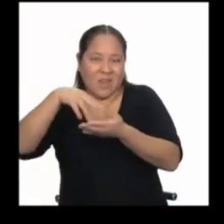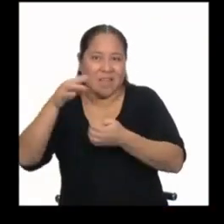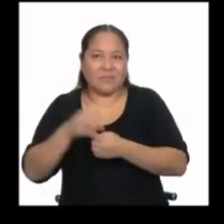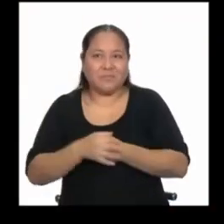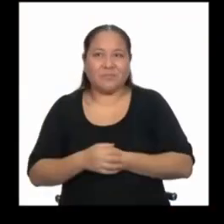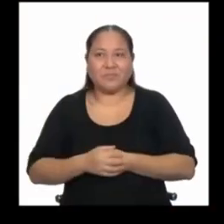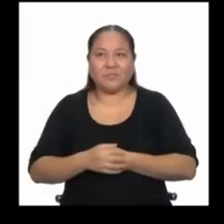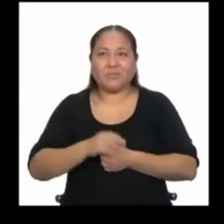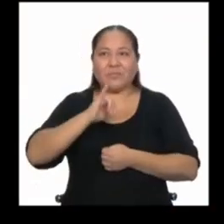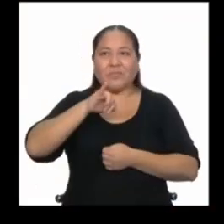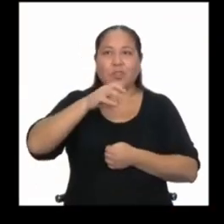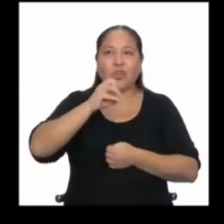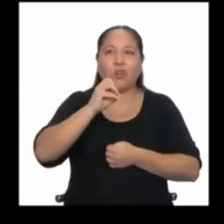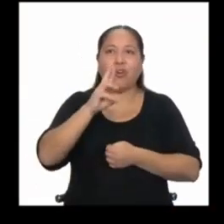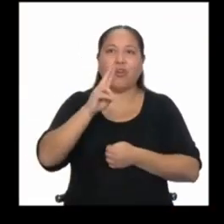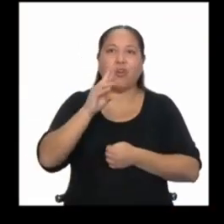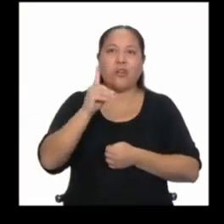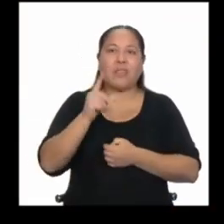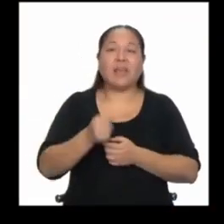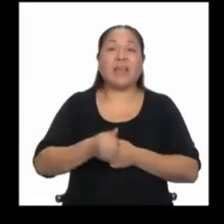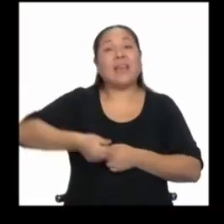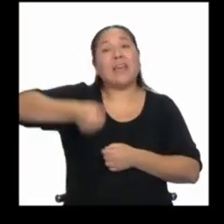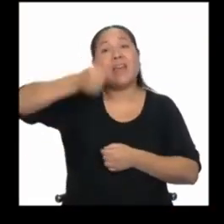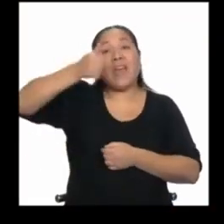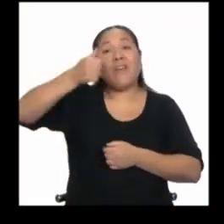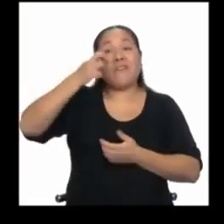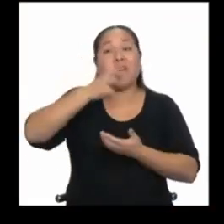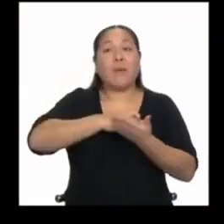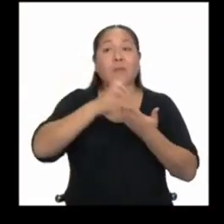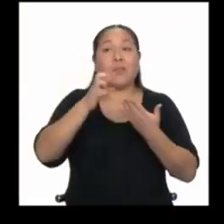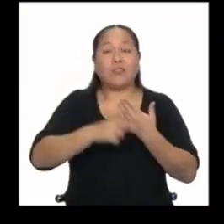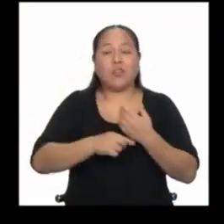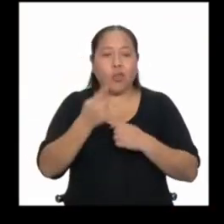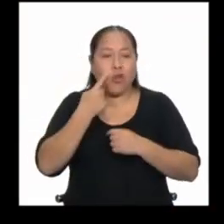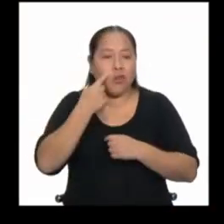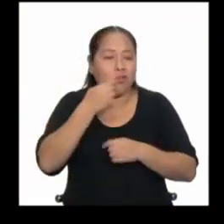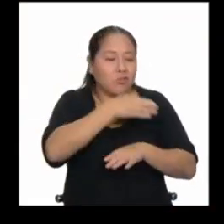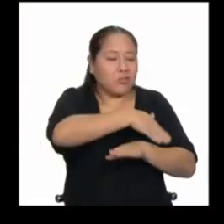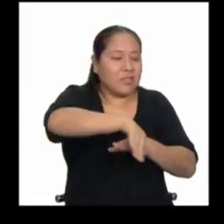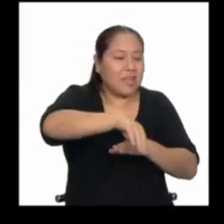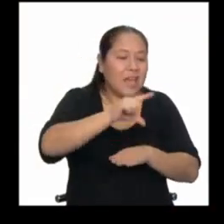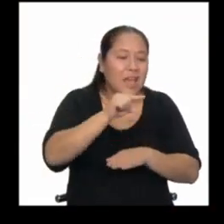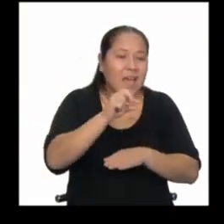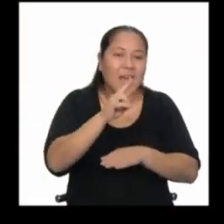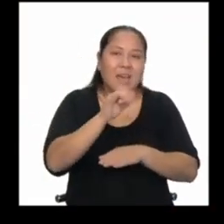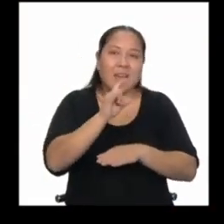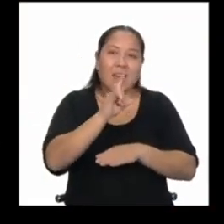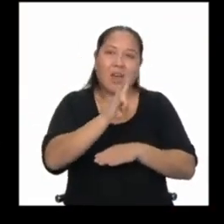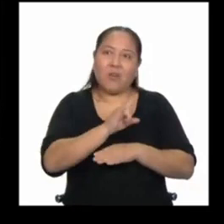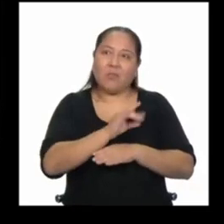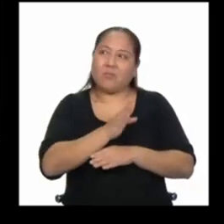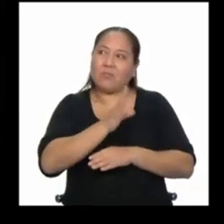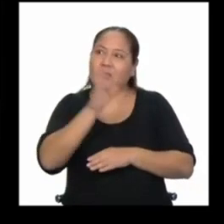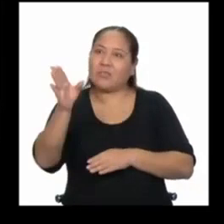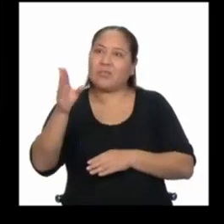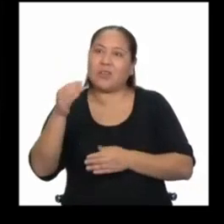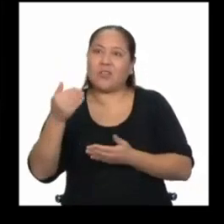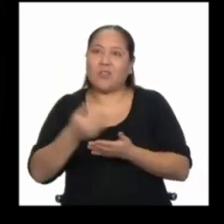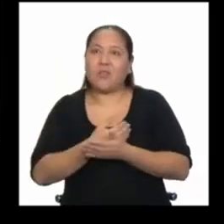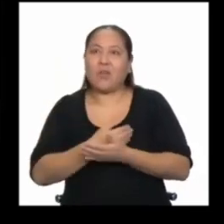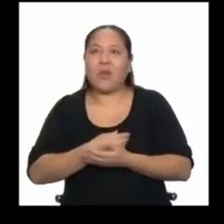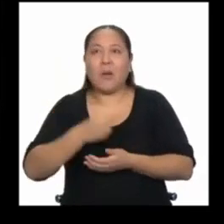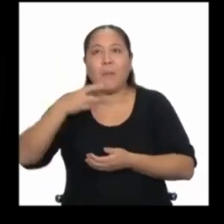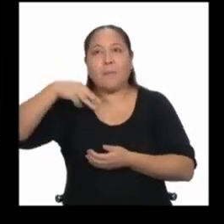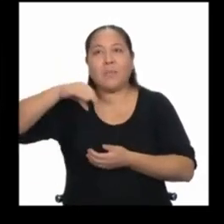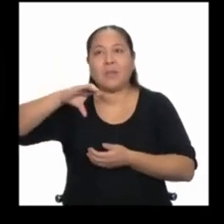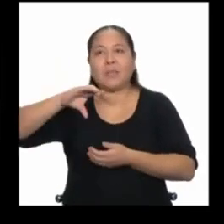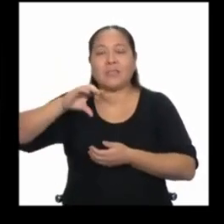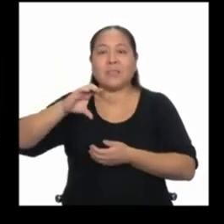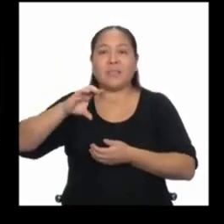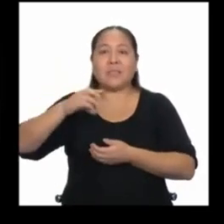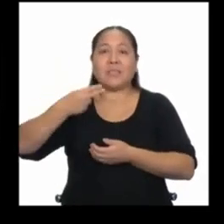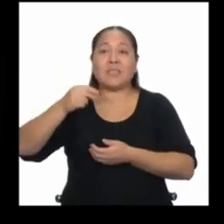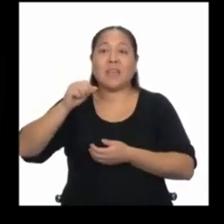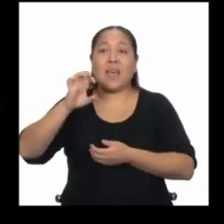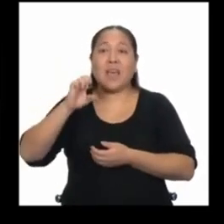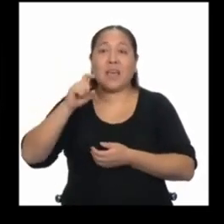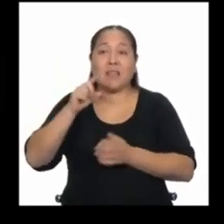jefe de proyectos, lo conocí en grau, ha viajado a Nueva York. Michael es un representante de